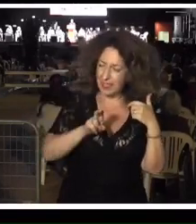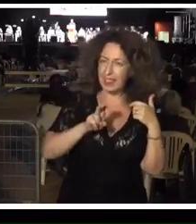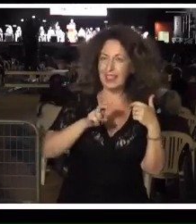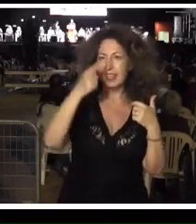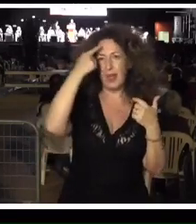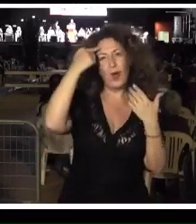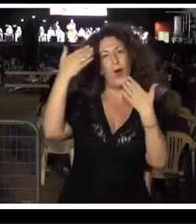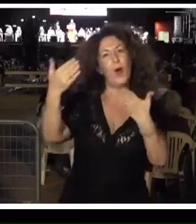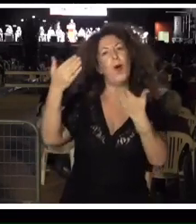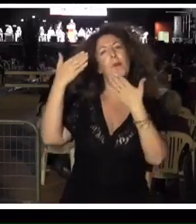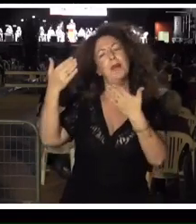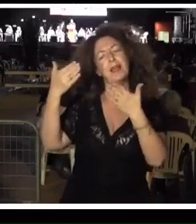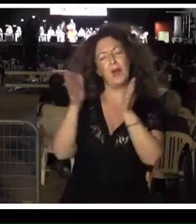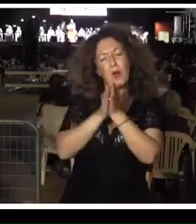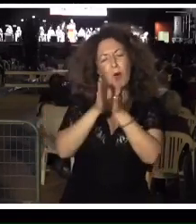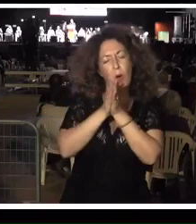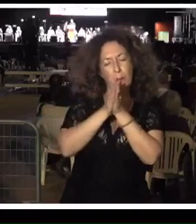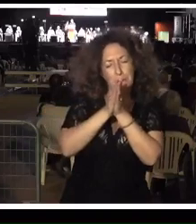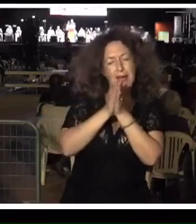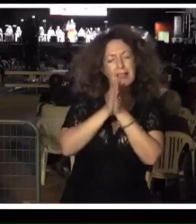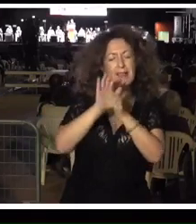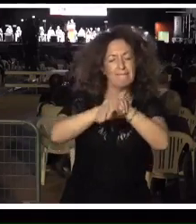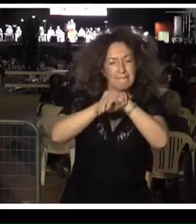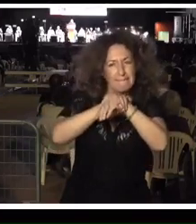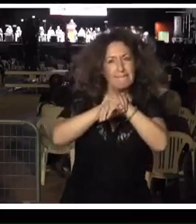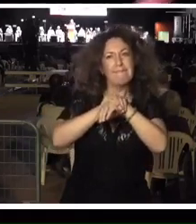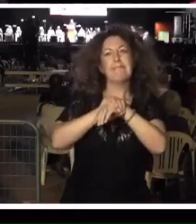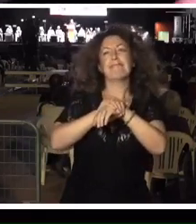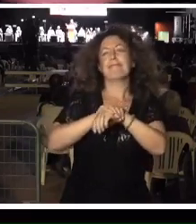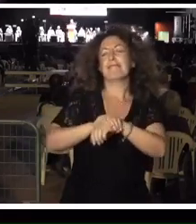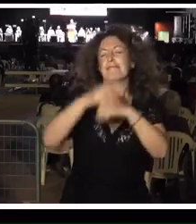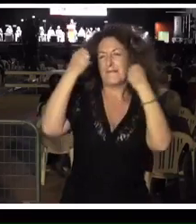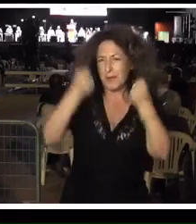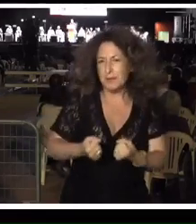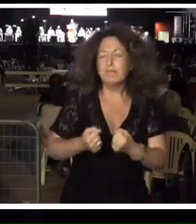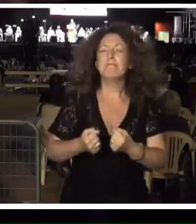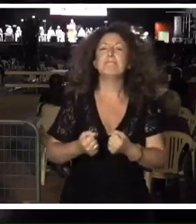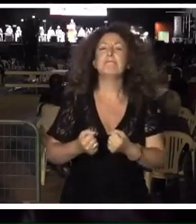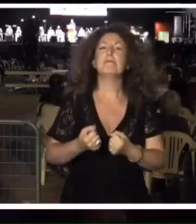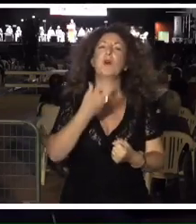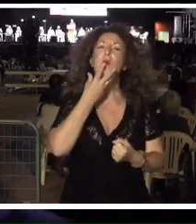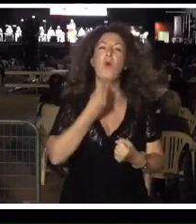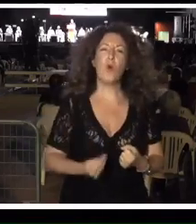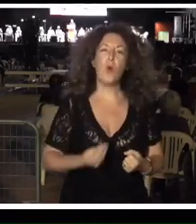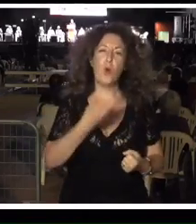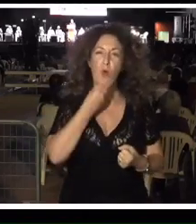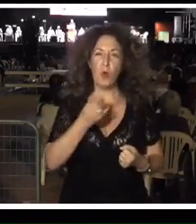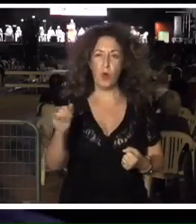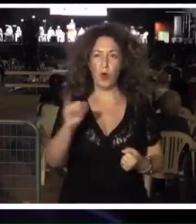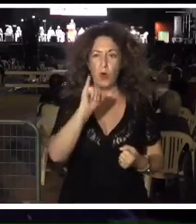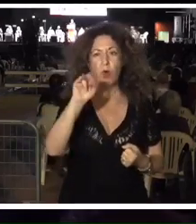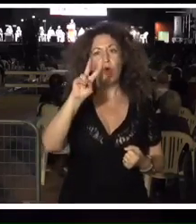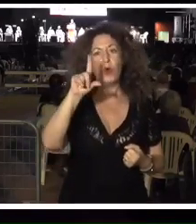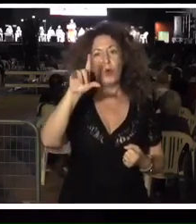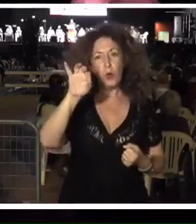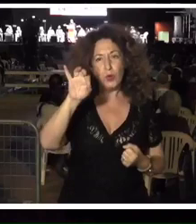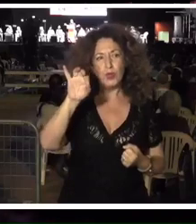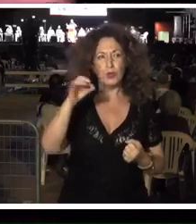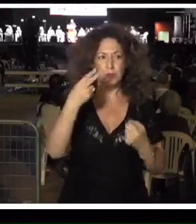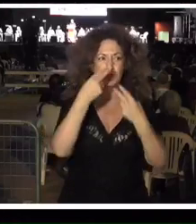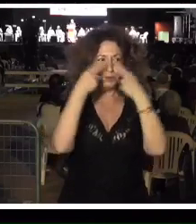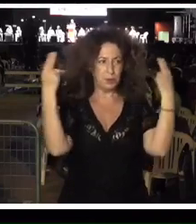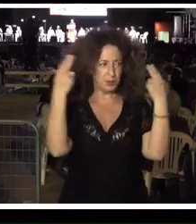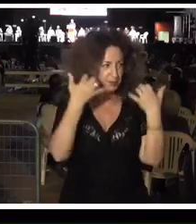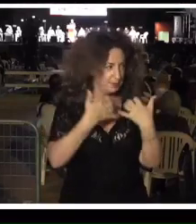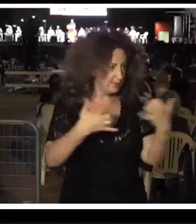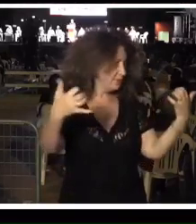al compañero, camarada y amigo Julio. Es un honor hacerlo de la militancia que estáis aquí, aquí delante, y la